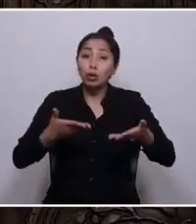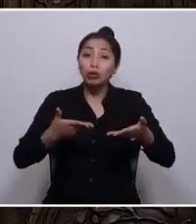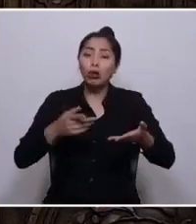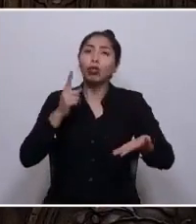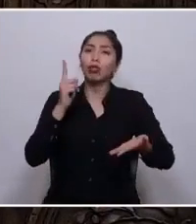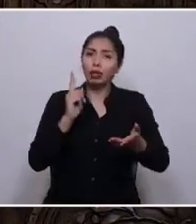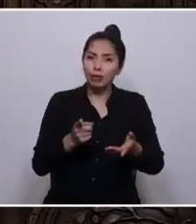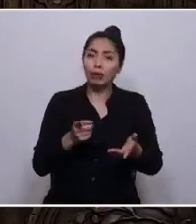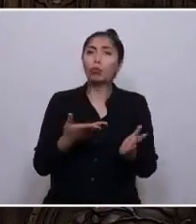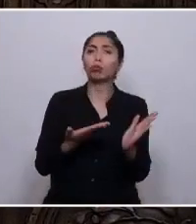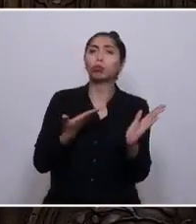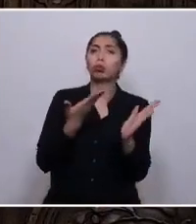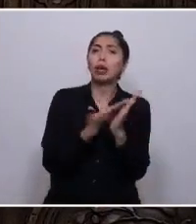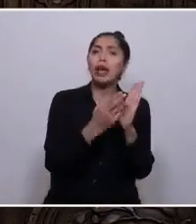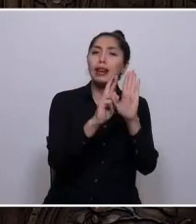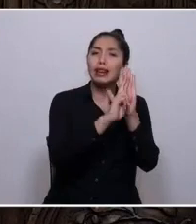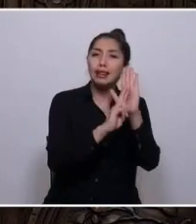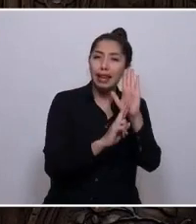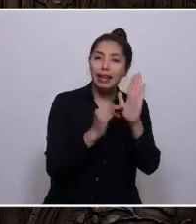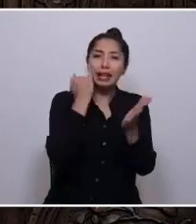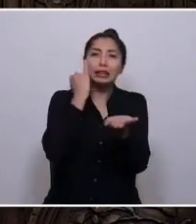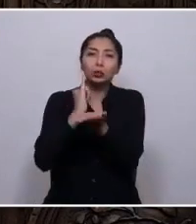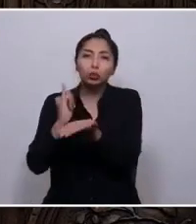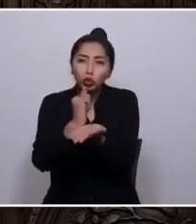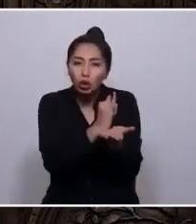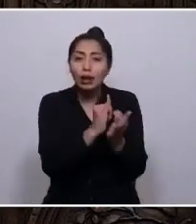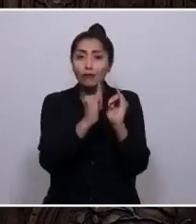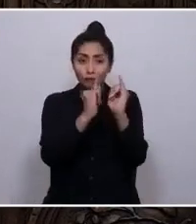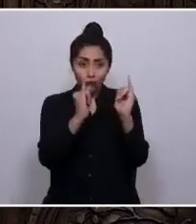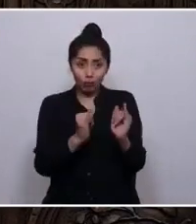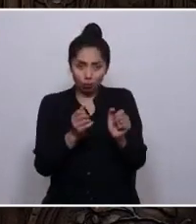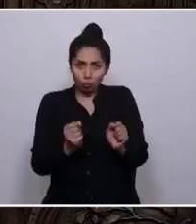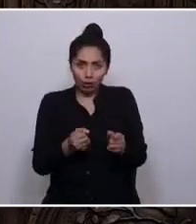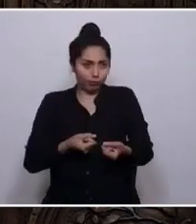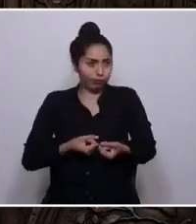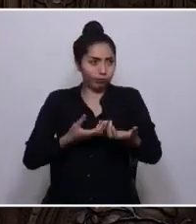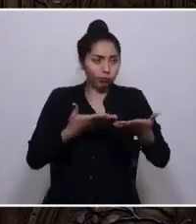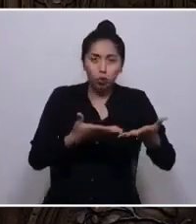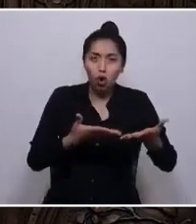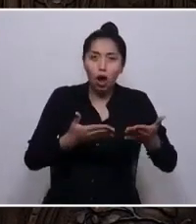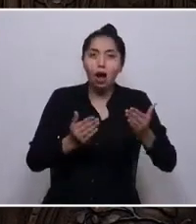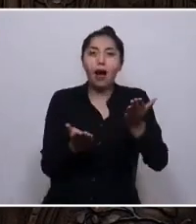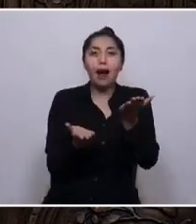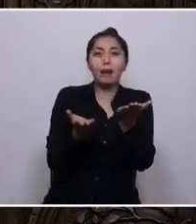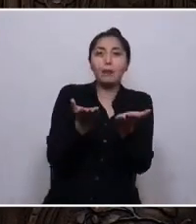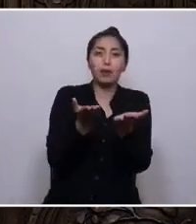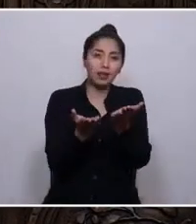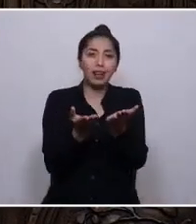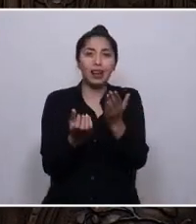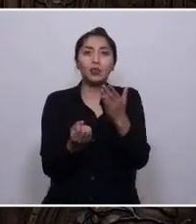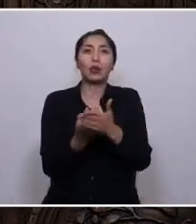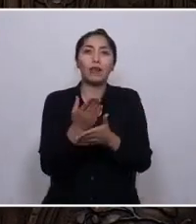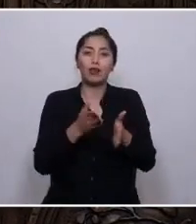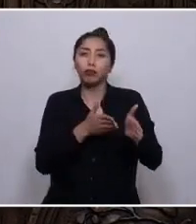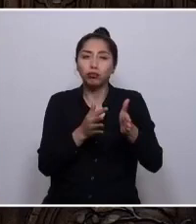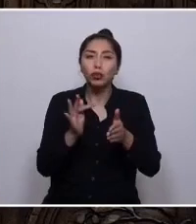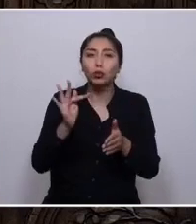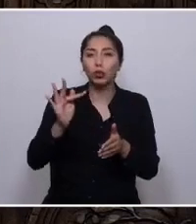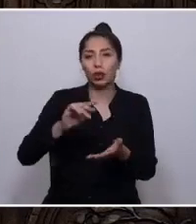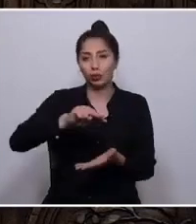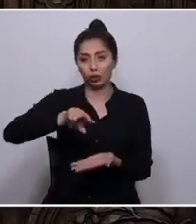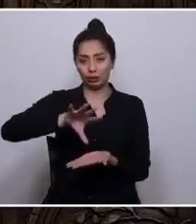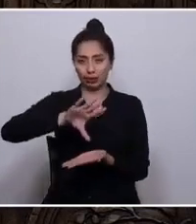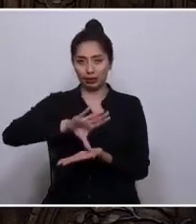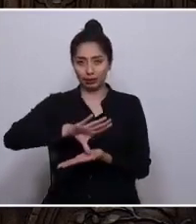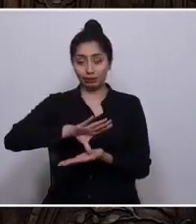proponer reglas, instituciones y mecanismos que puedan entregar armonía en el nuevo rumbo que toma nuestro país. Si queremos